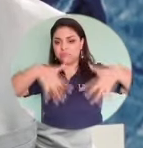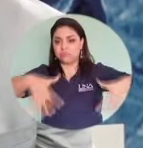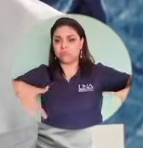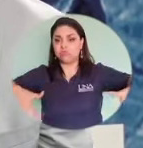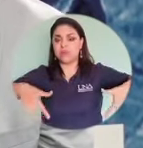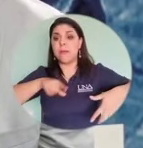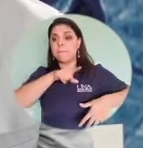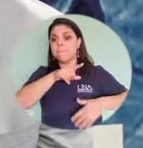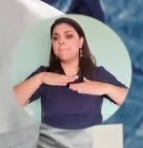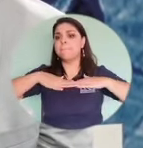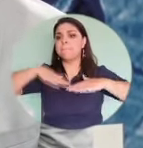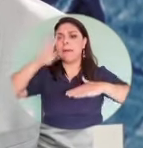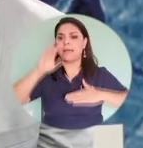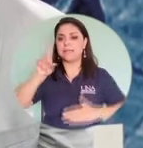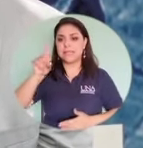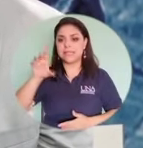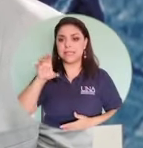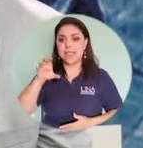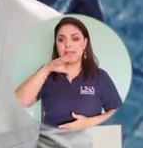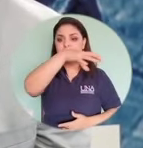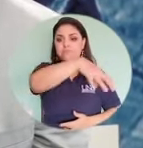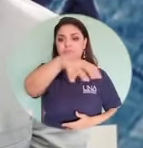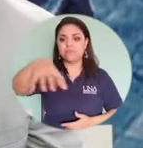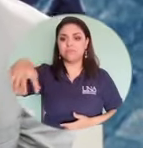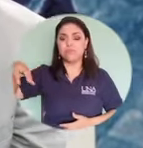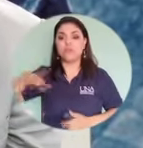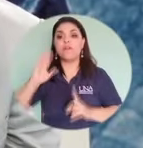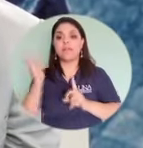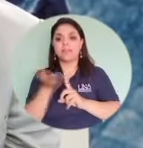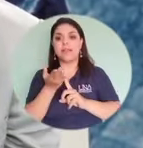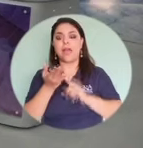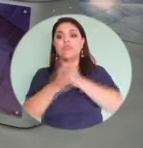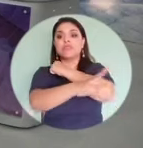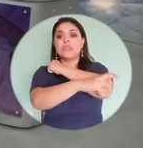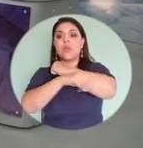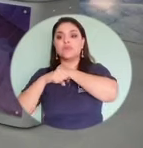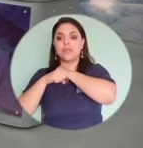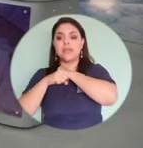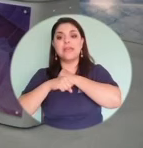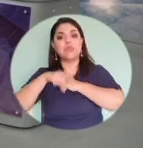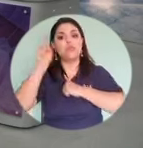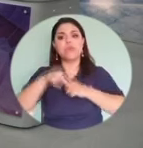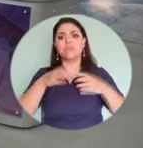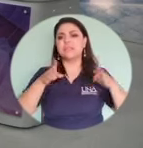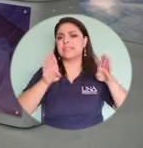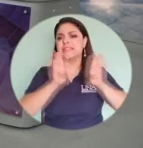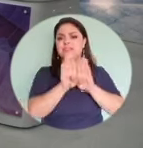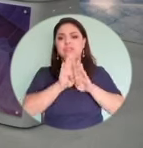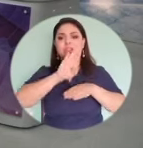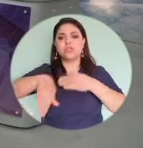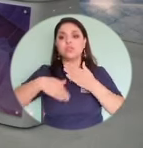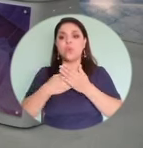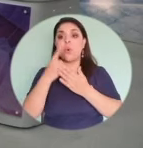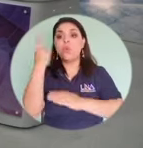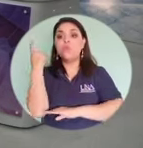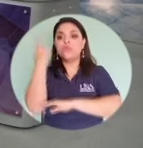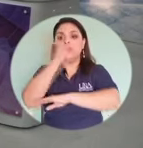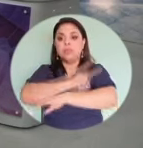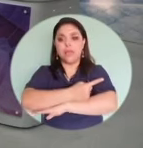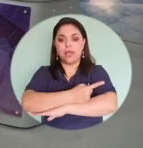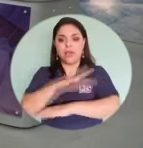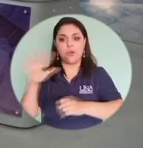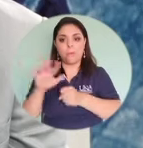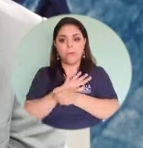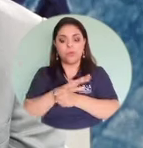un banco con más de 100 sucursales fue afectada, fue secuestrada y tuvieron que cerrar operaciones un día completo. Imagínense la